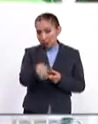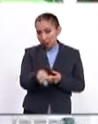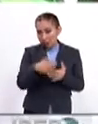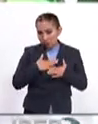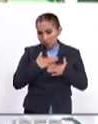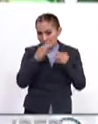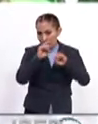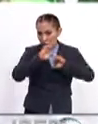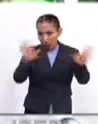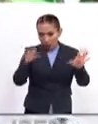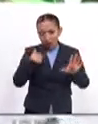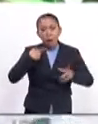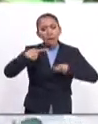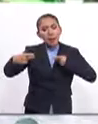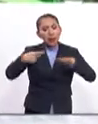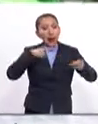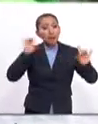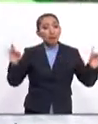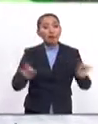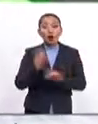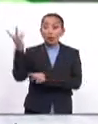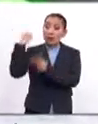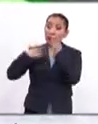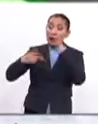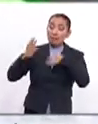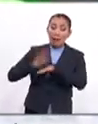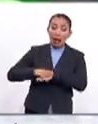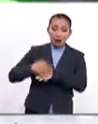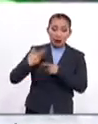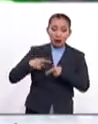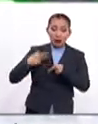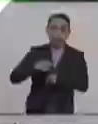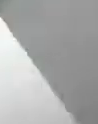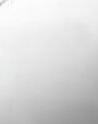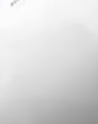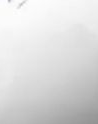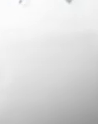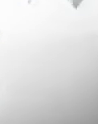muy claro, estamos preparados para ese número que va a llegar hoy.